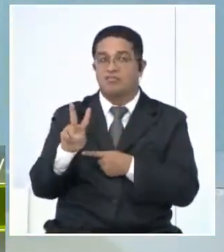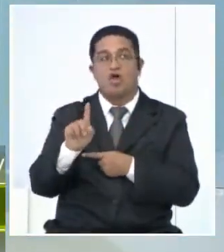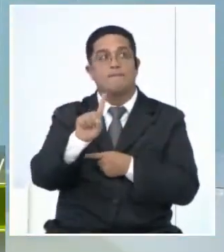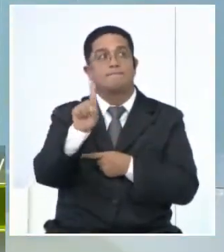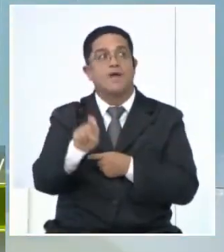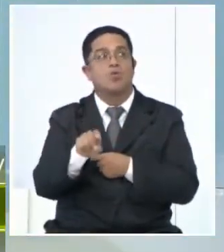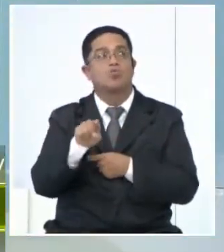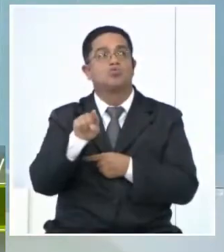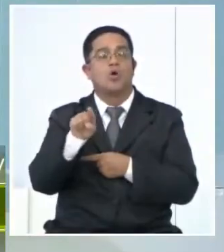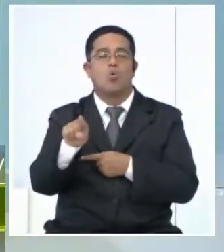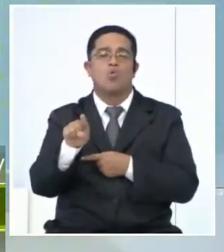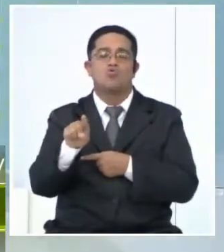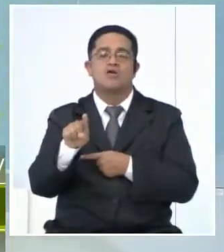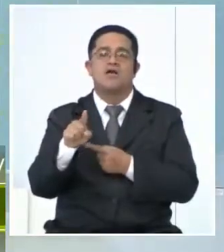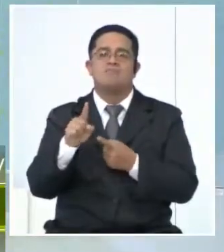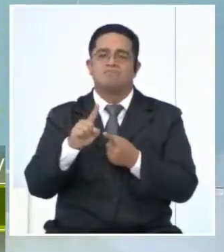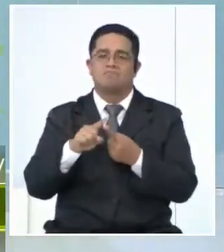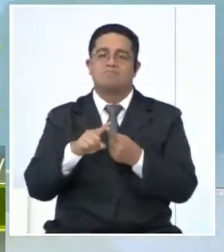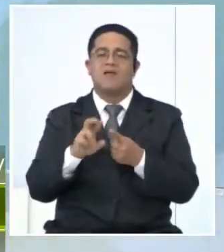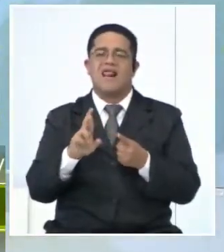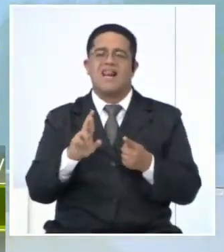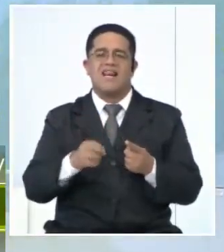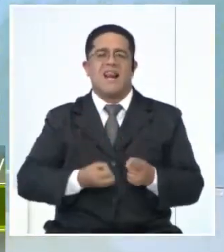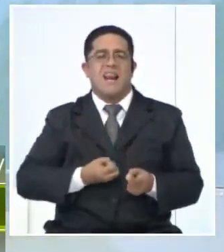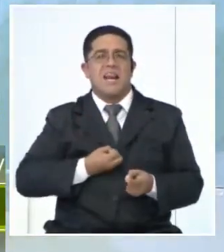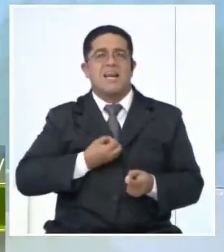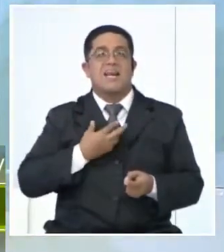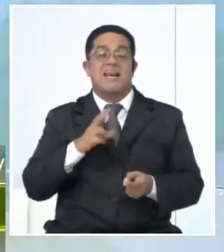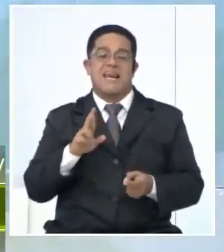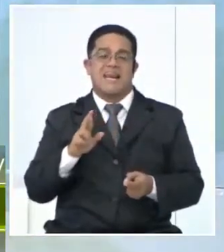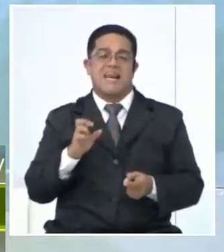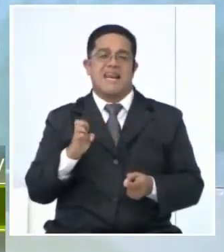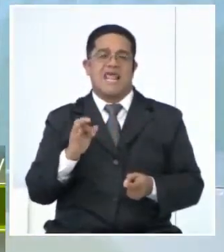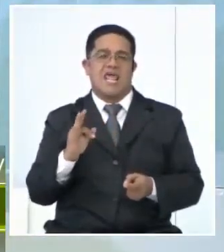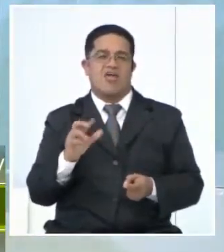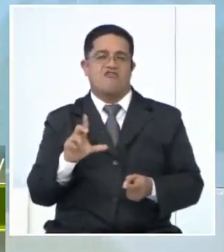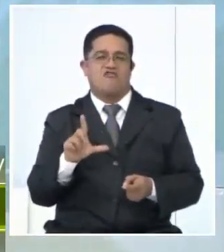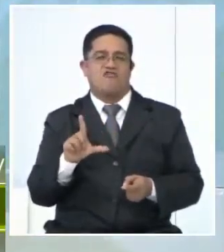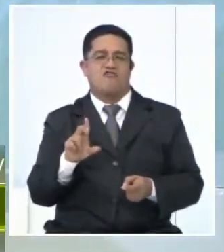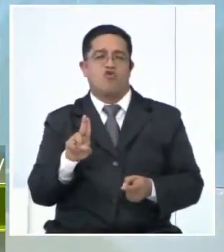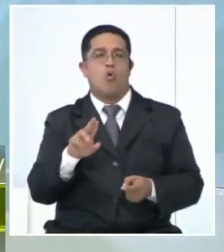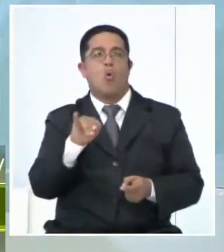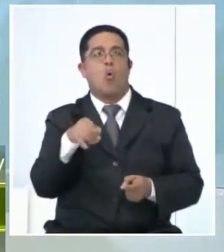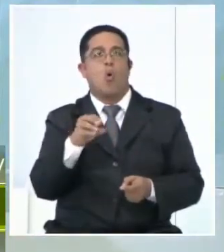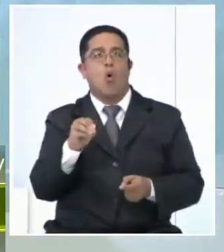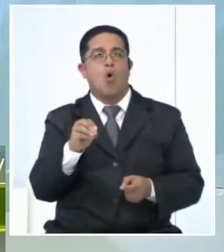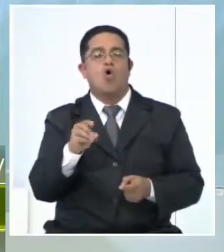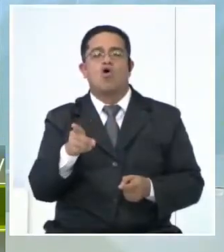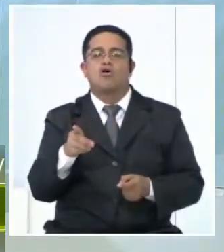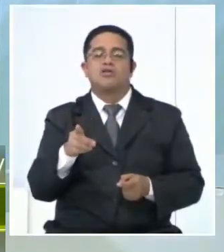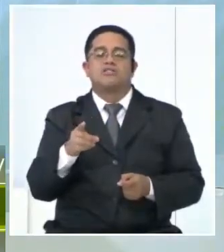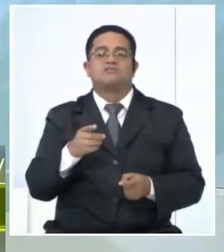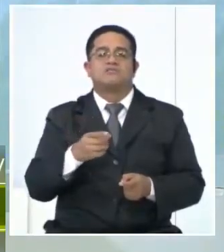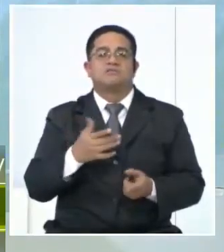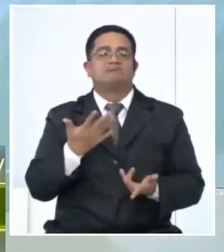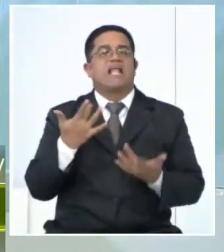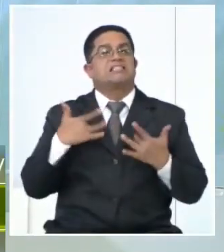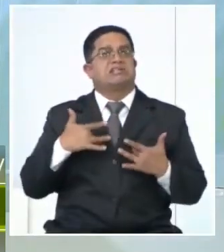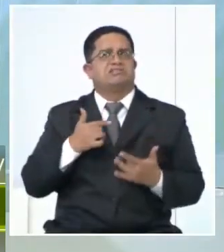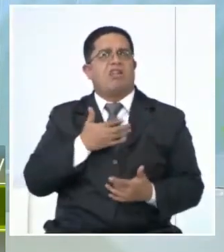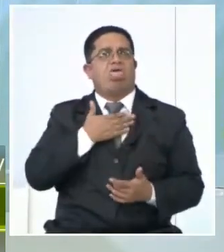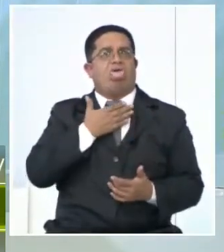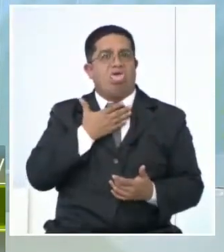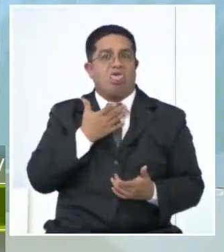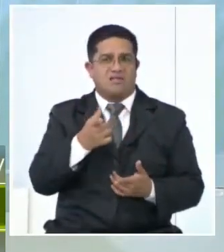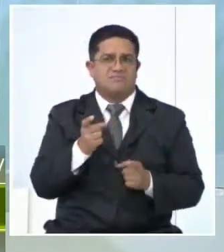tiempo. Una de ellas es sobre el reflujo, está más arriba, pero el usuario sé que lo hizo. Nos preguntaba qué relación o predisposición hay con reflujo y